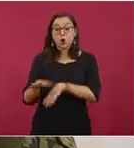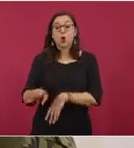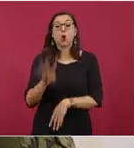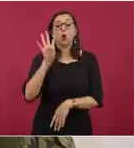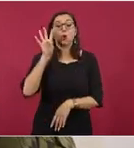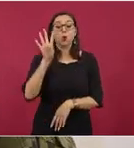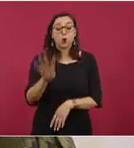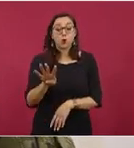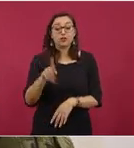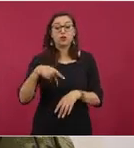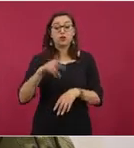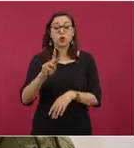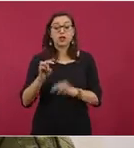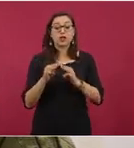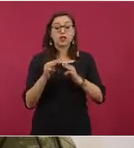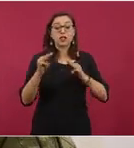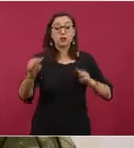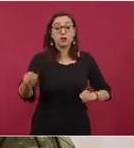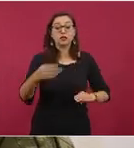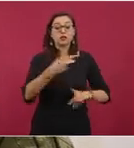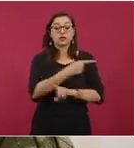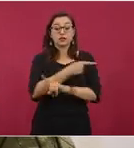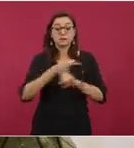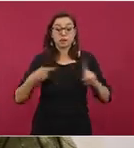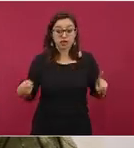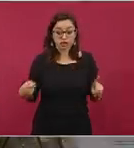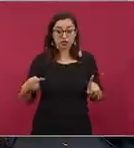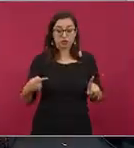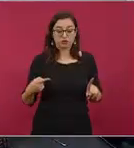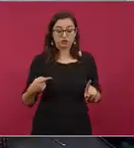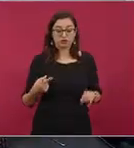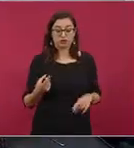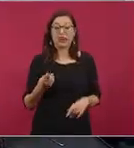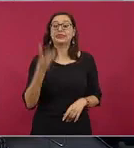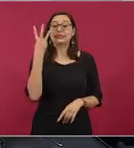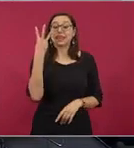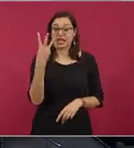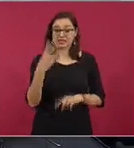dos pistas de las tres